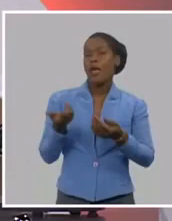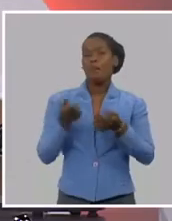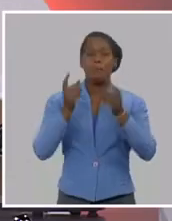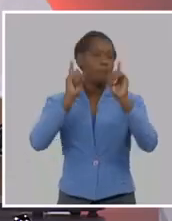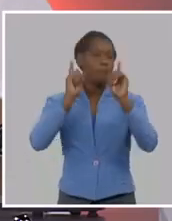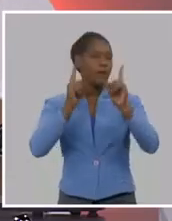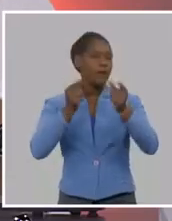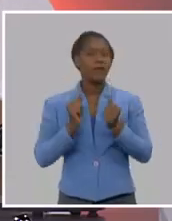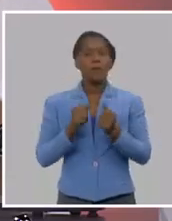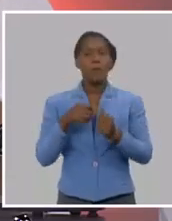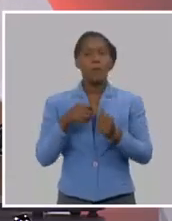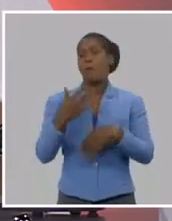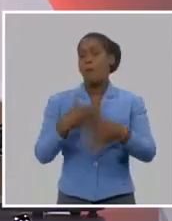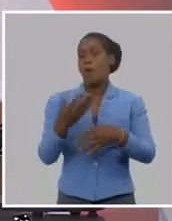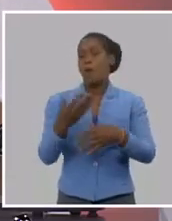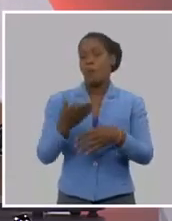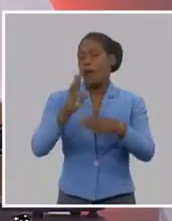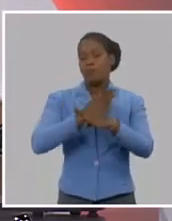vayamos a estar,